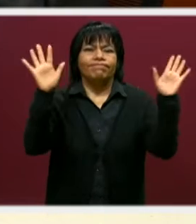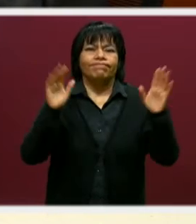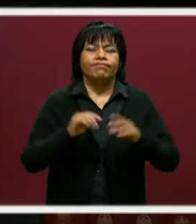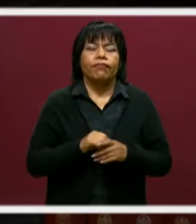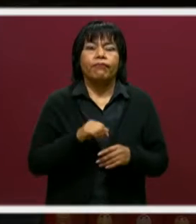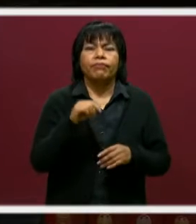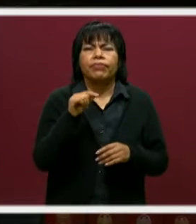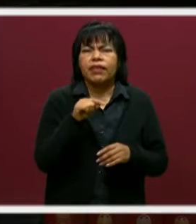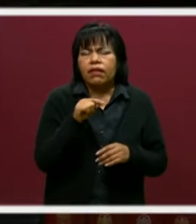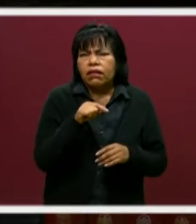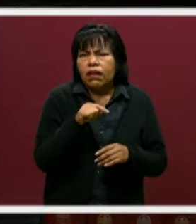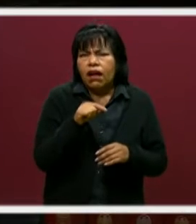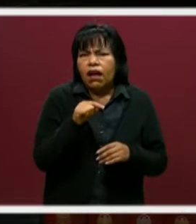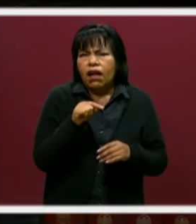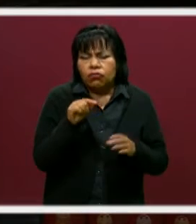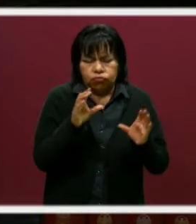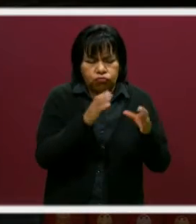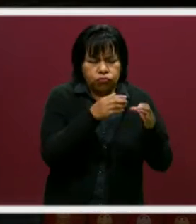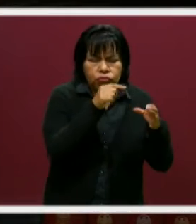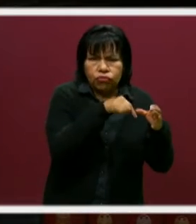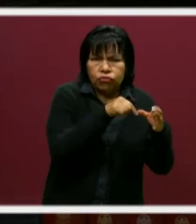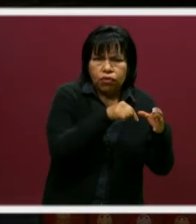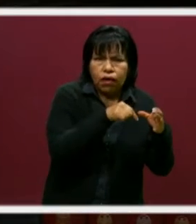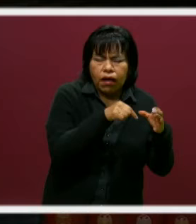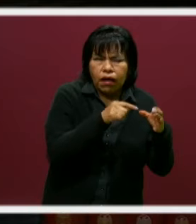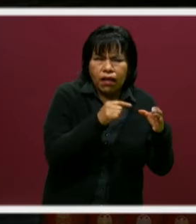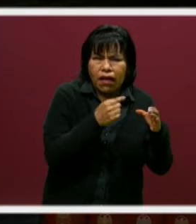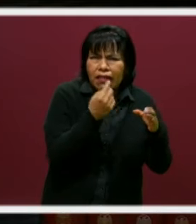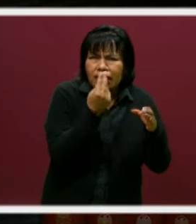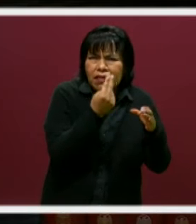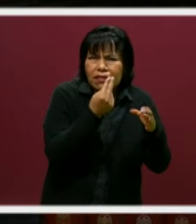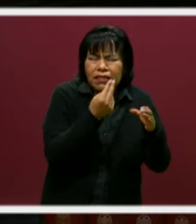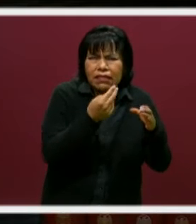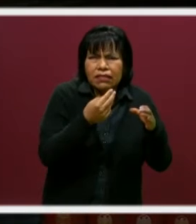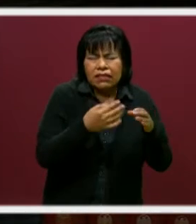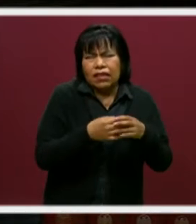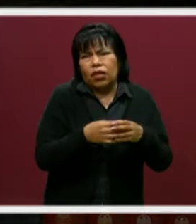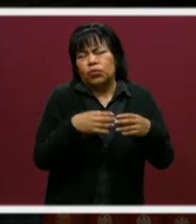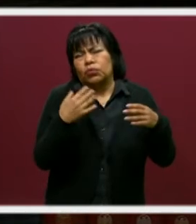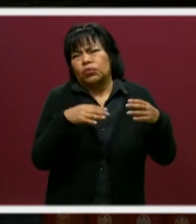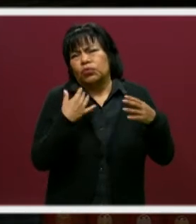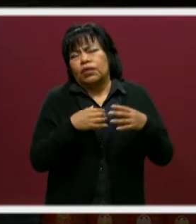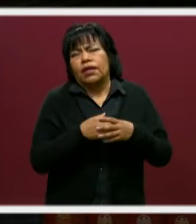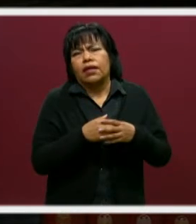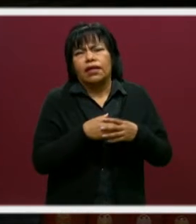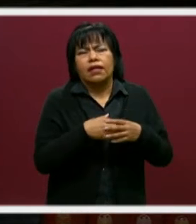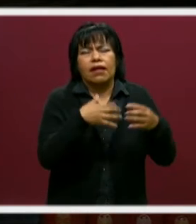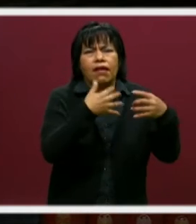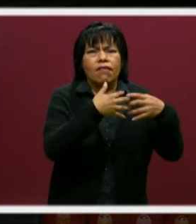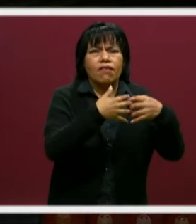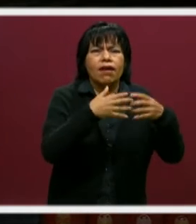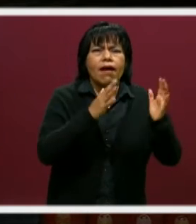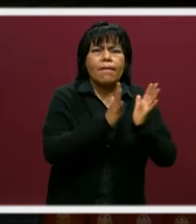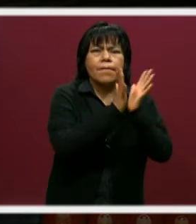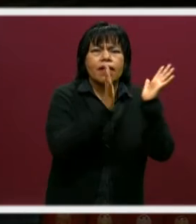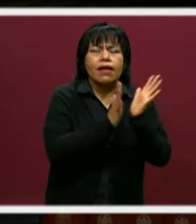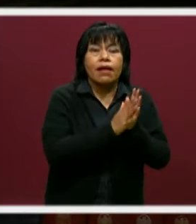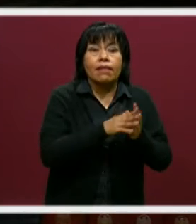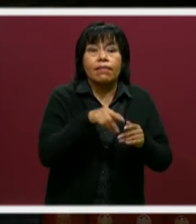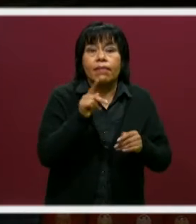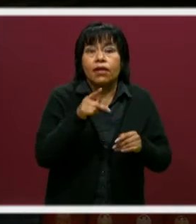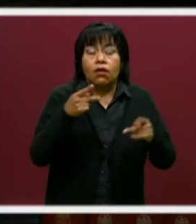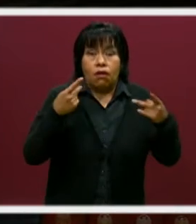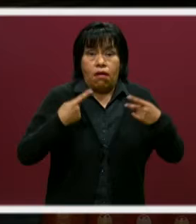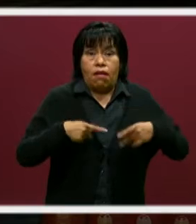La región tiene requerimientos de diferentes empresas y de diferentes entidades donde hace falta este tipo de